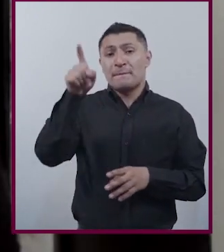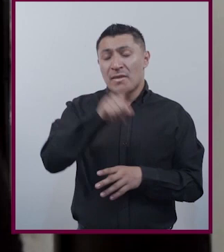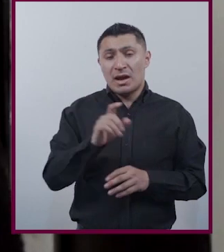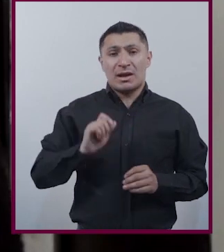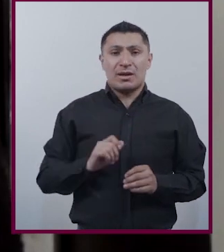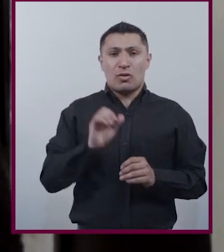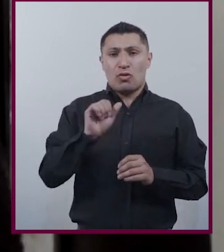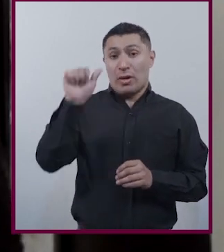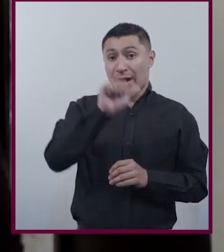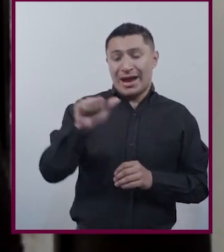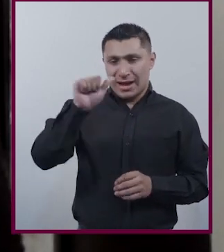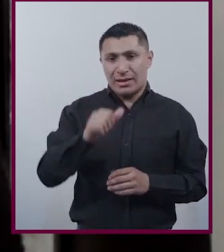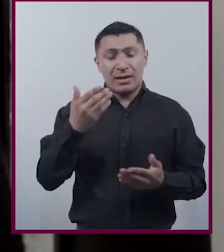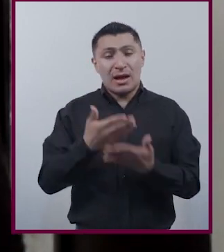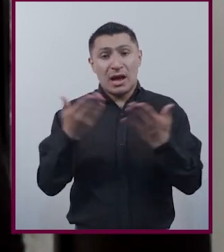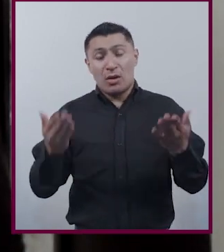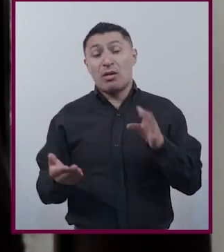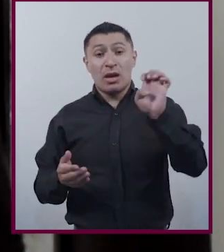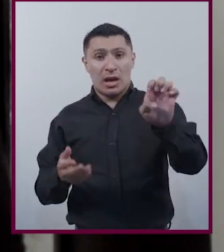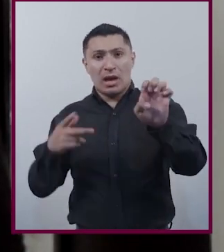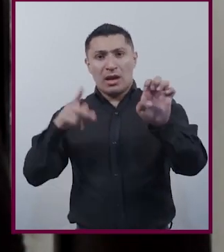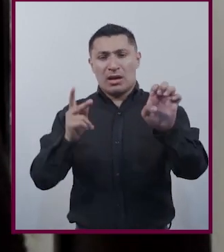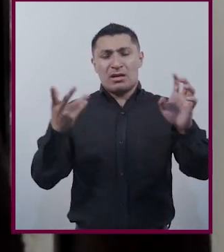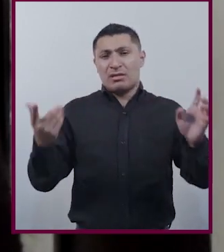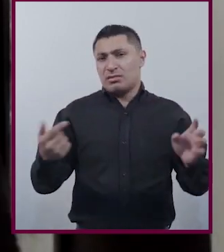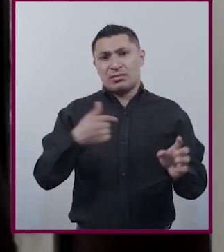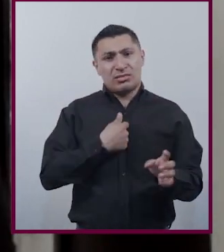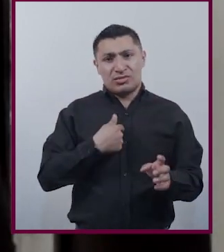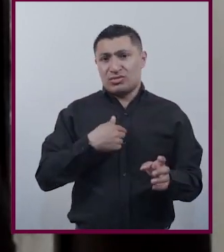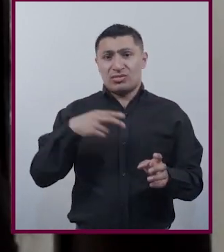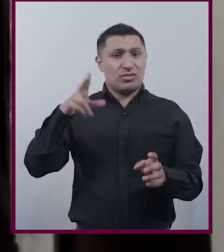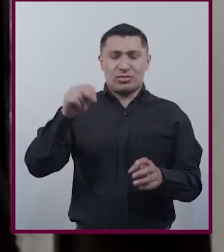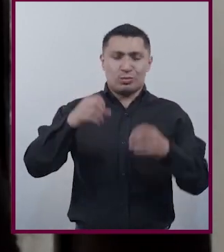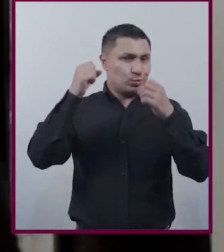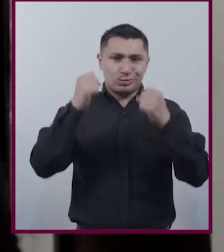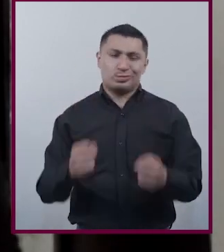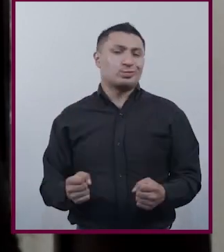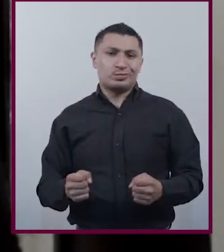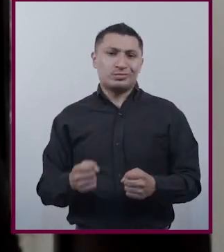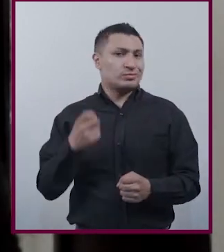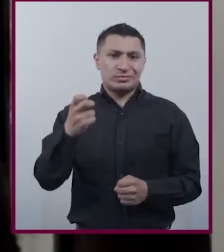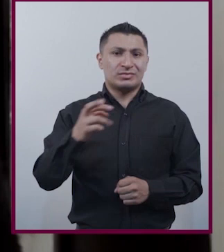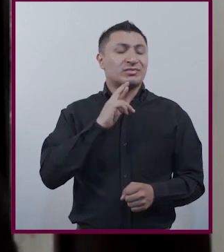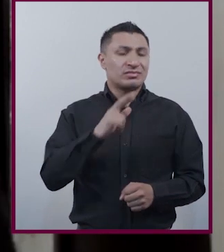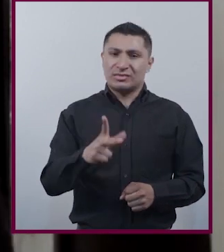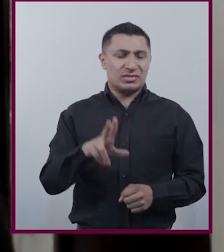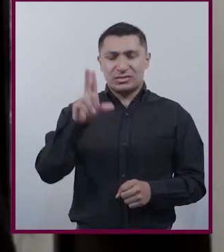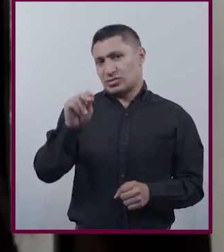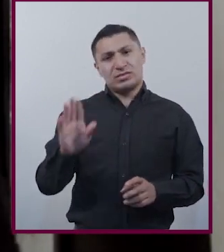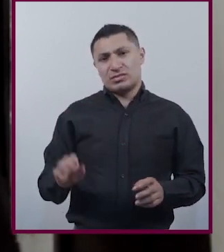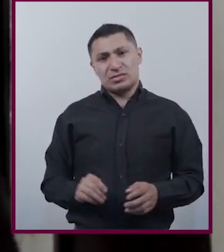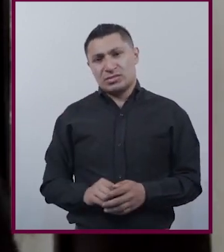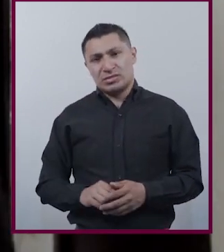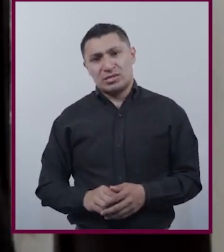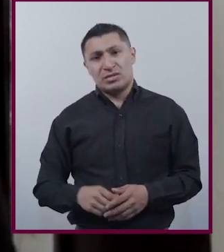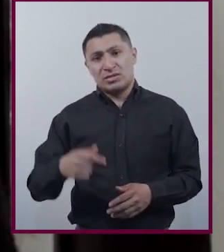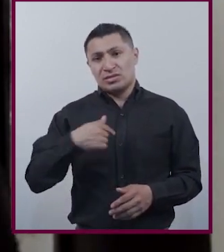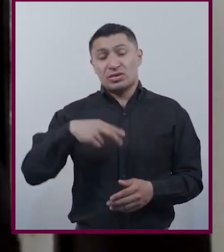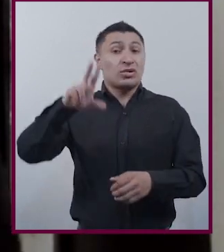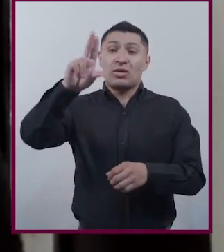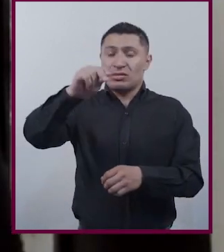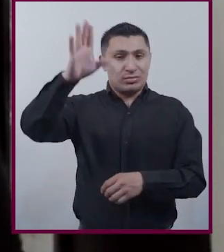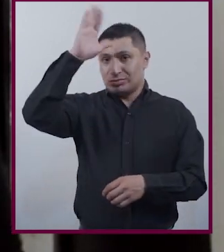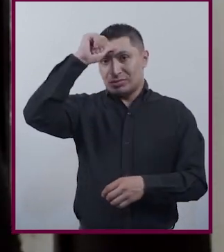arrobas Ahora se utiliza La E Pero definitivamente Yo no estoy Tan segura De que Es más bueno No estoy segura Estoy en